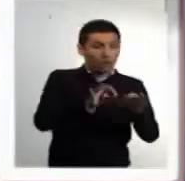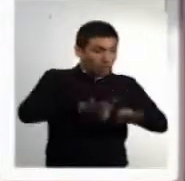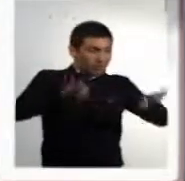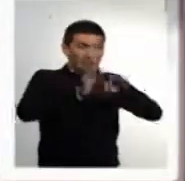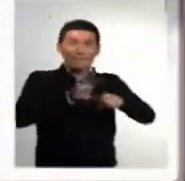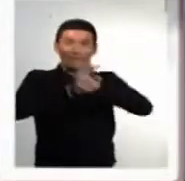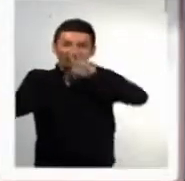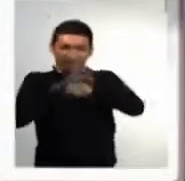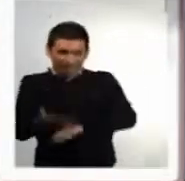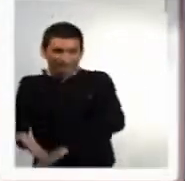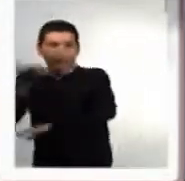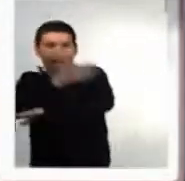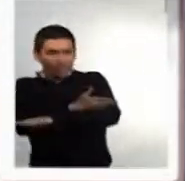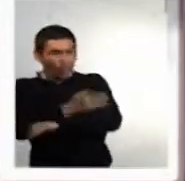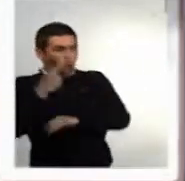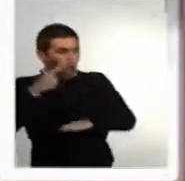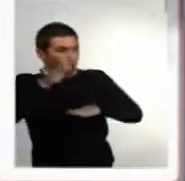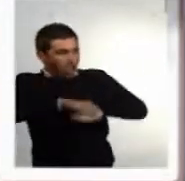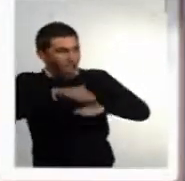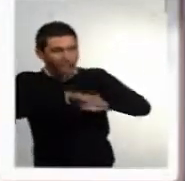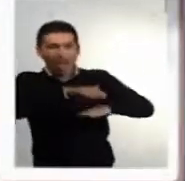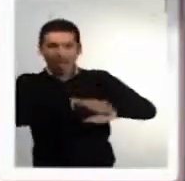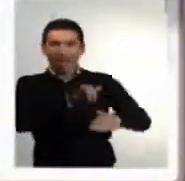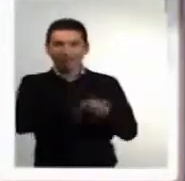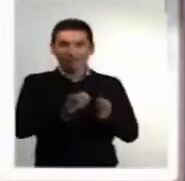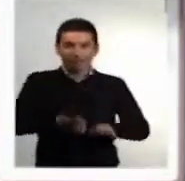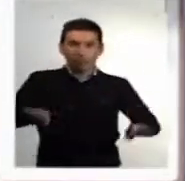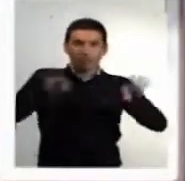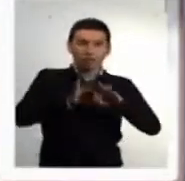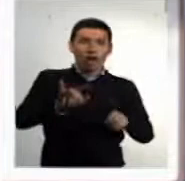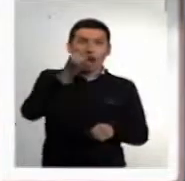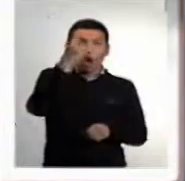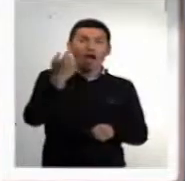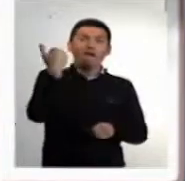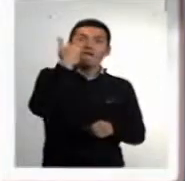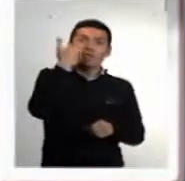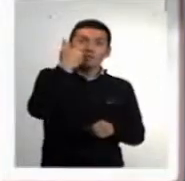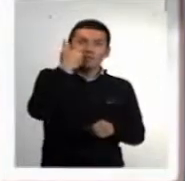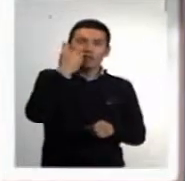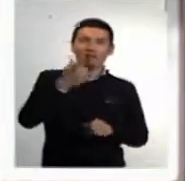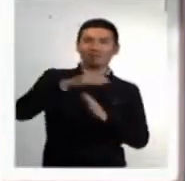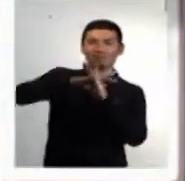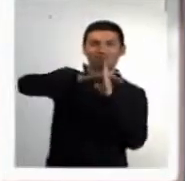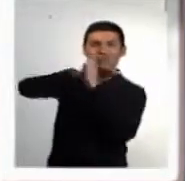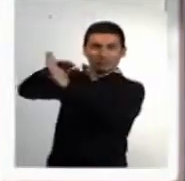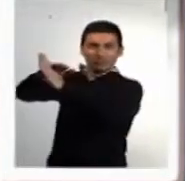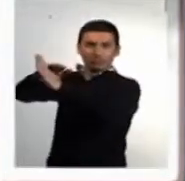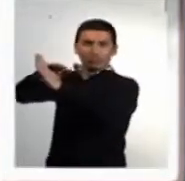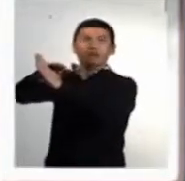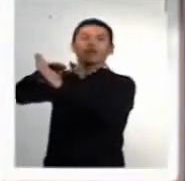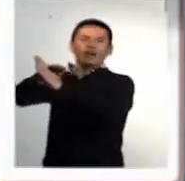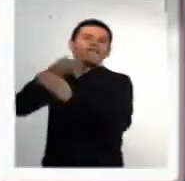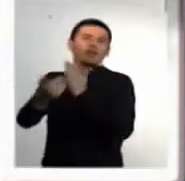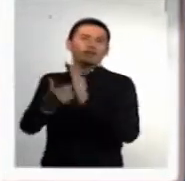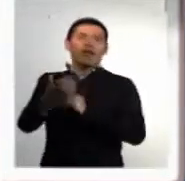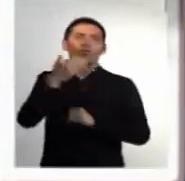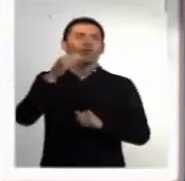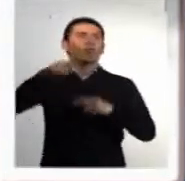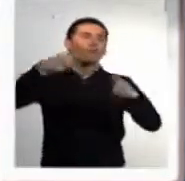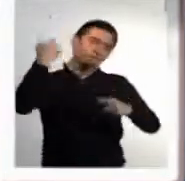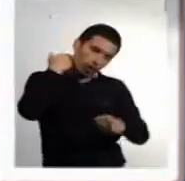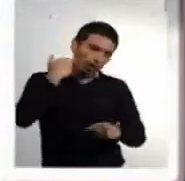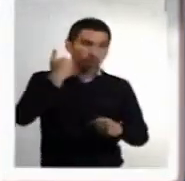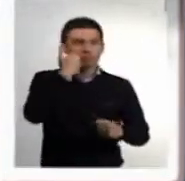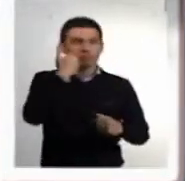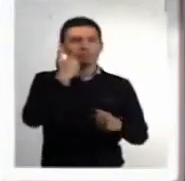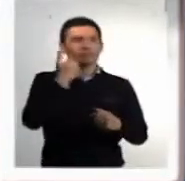tiene la medicina preventiva en la medicina, evitar la enfermedad, es mucho más fácil que tenerla que curar.